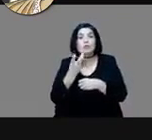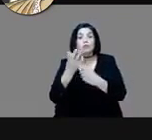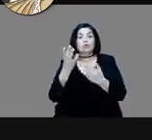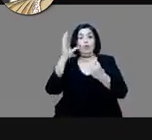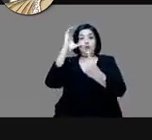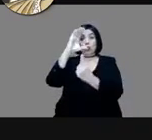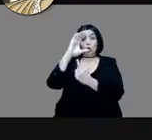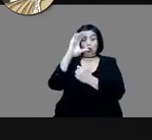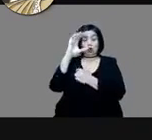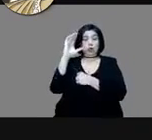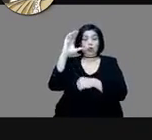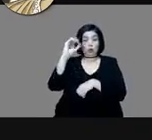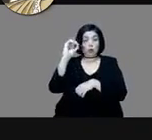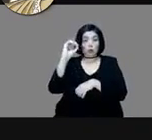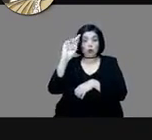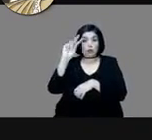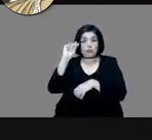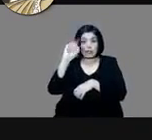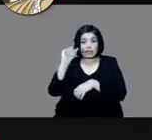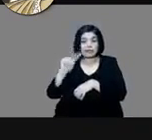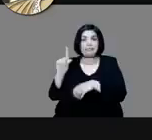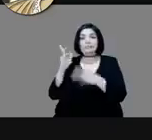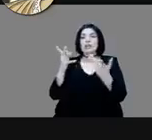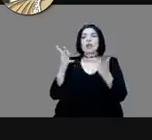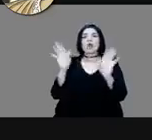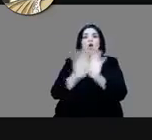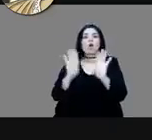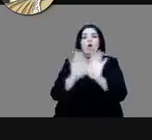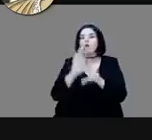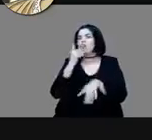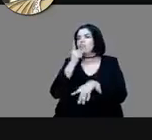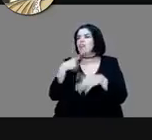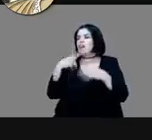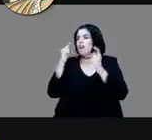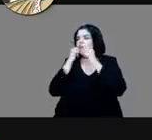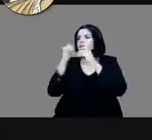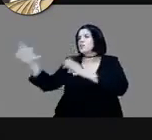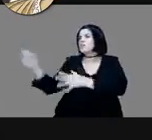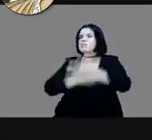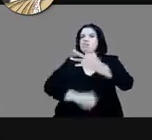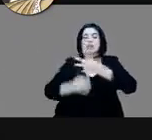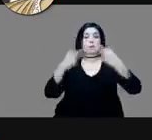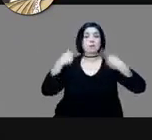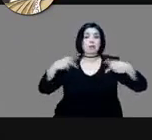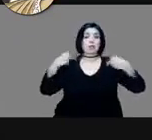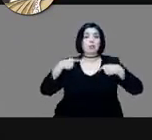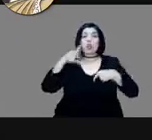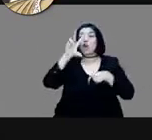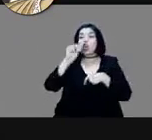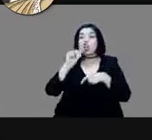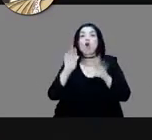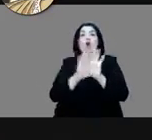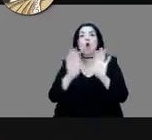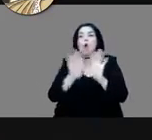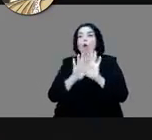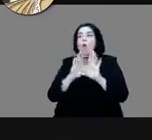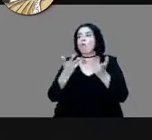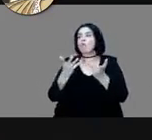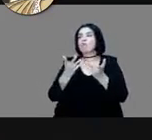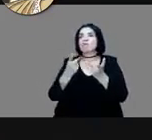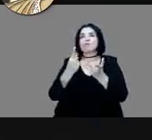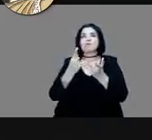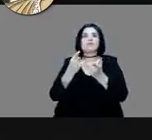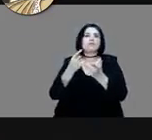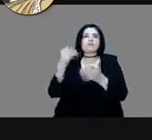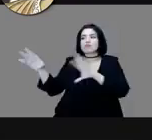no era un Tlatuani el de Tlatelolco, era un representante de Tenochtitlán, porque la ciudad de Tlatelolco, que también era